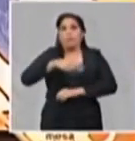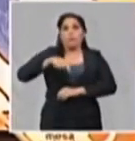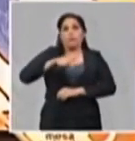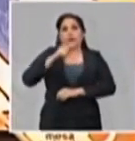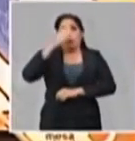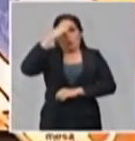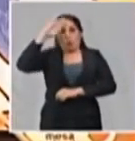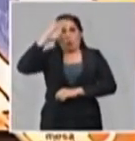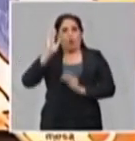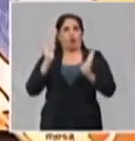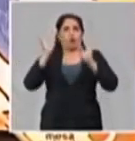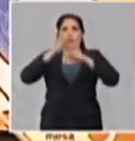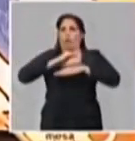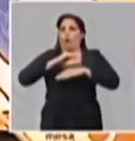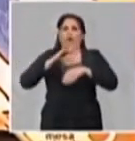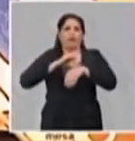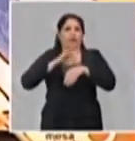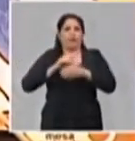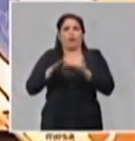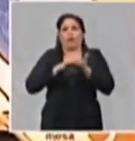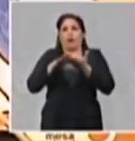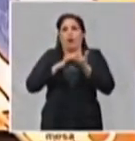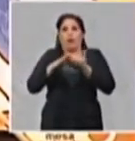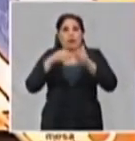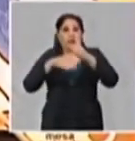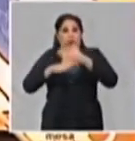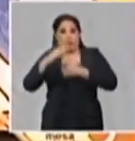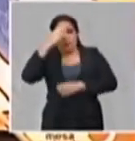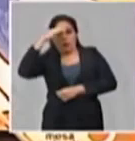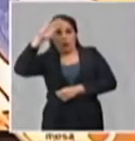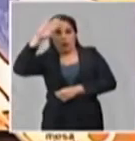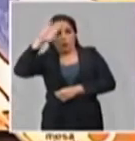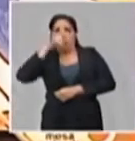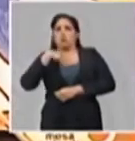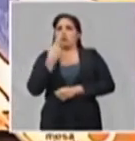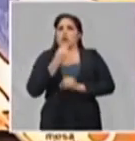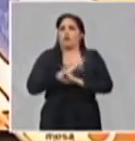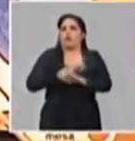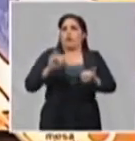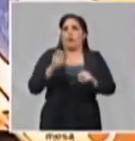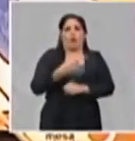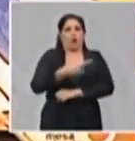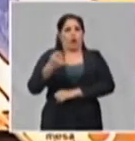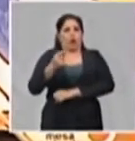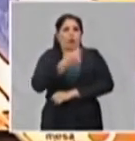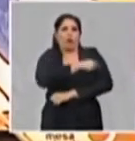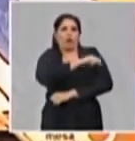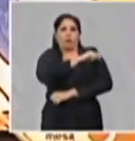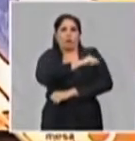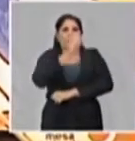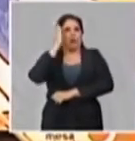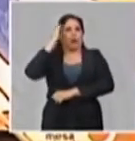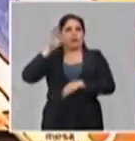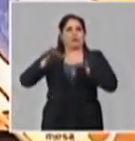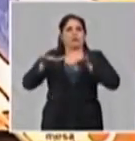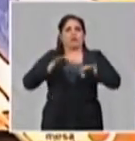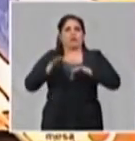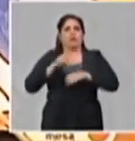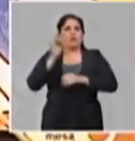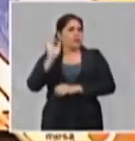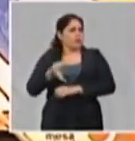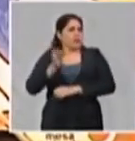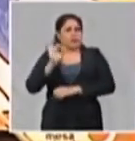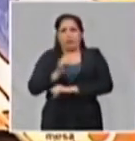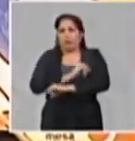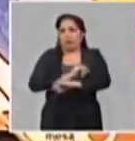es de que si este virus entra al país, lo informaremos de inmediato a nuestro pueblo, como siempre lo ha